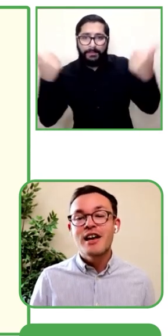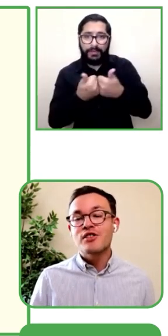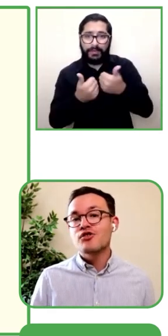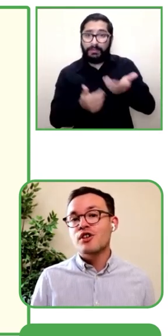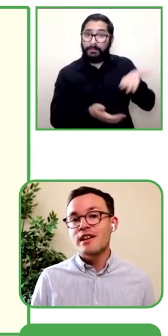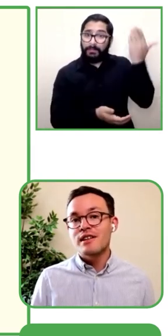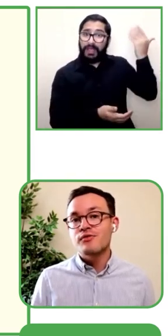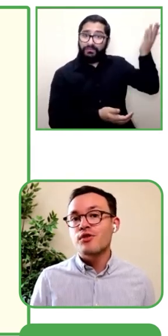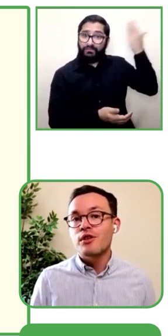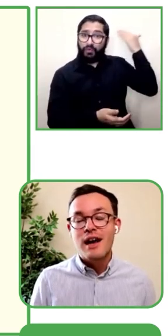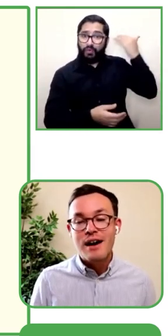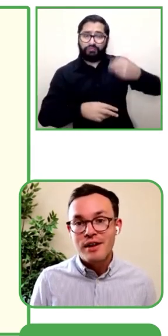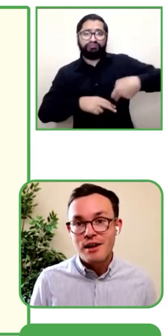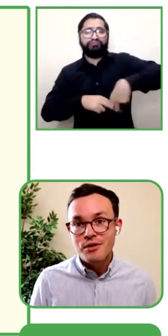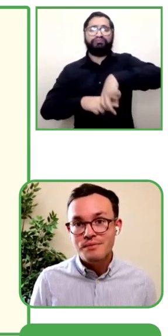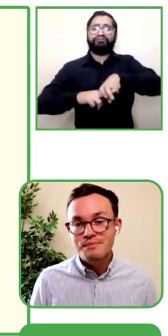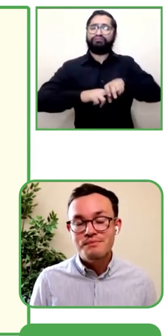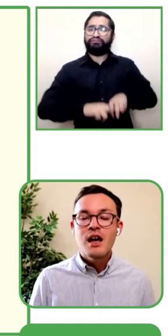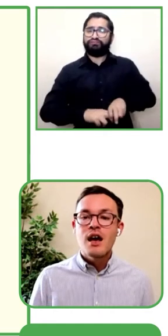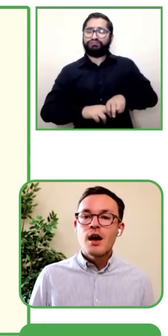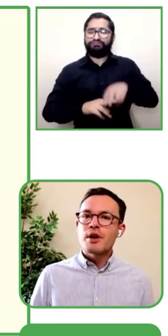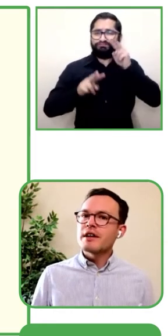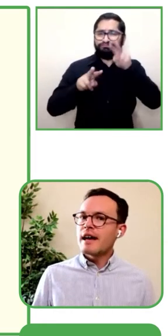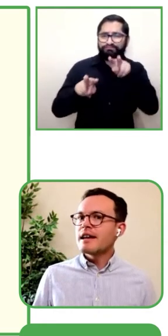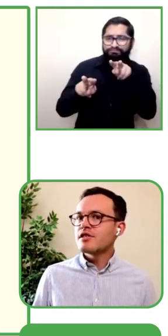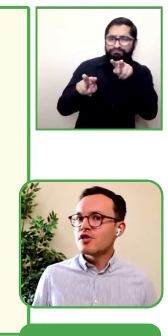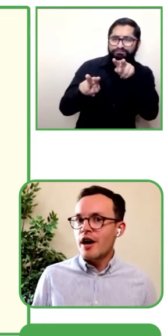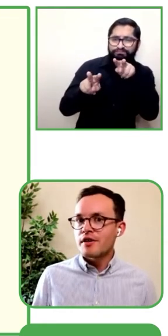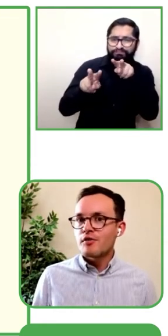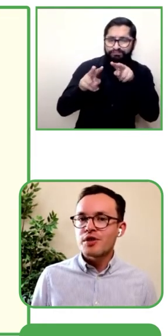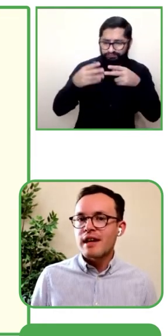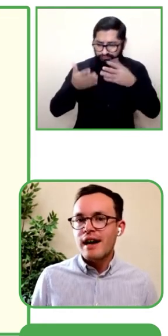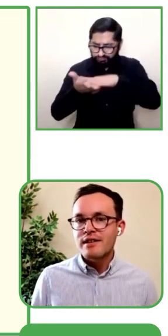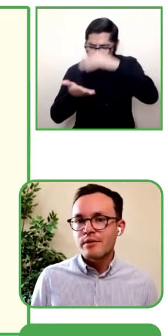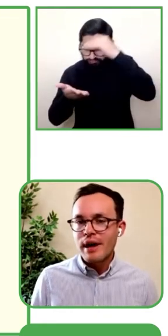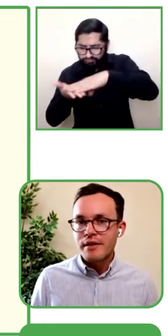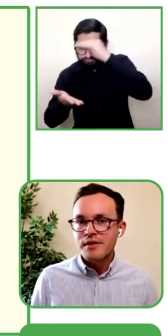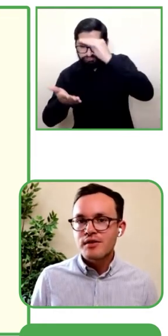estudiar por 20 minutos o estudiar en una sala de clases por media hora.